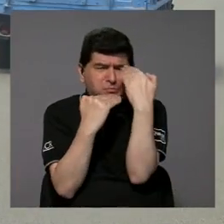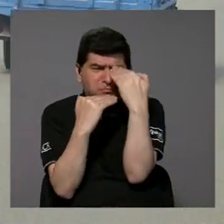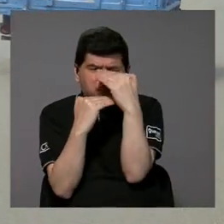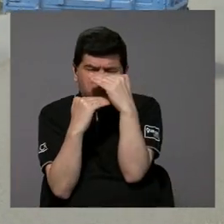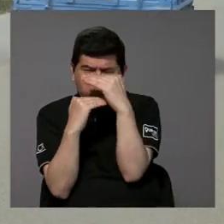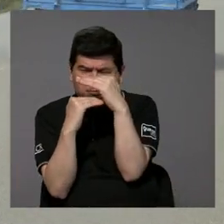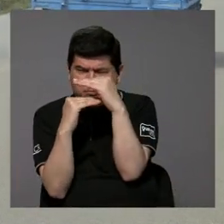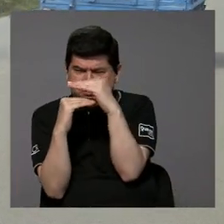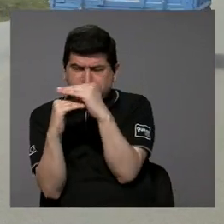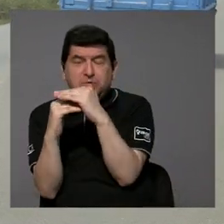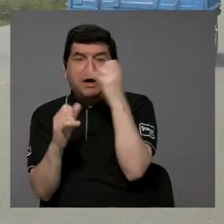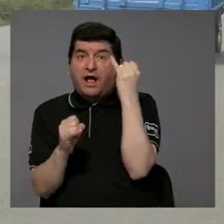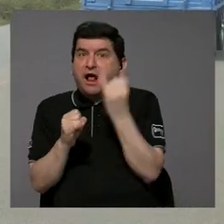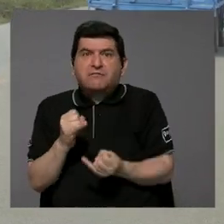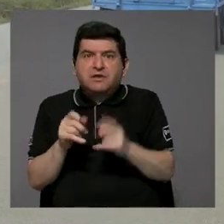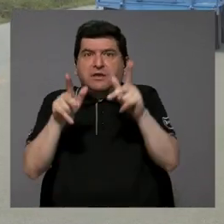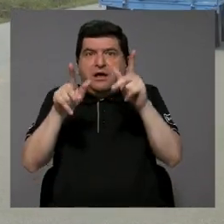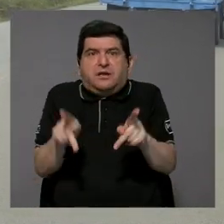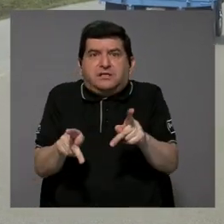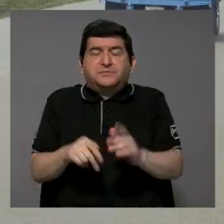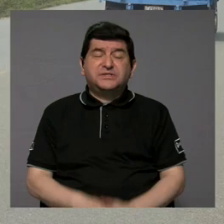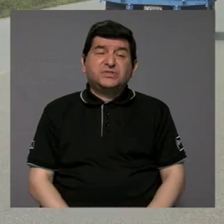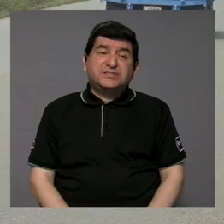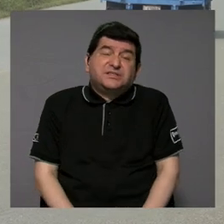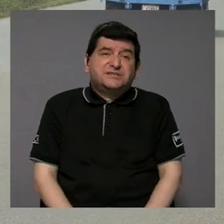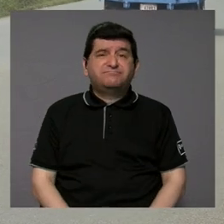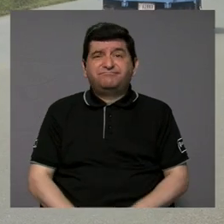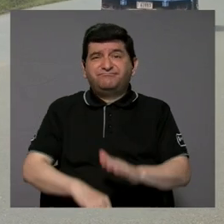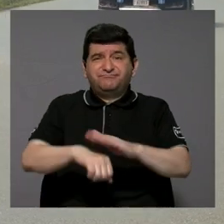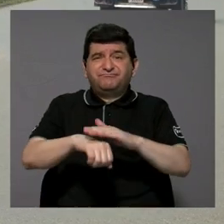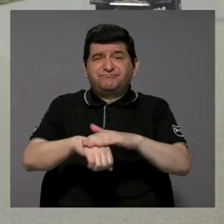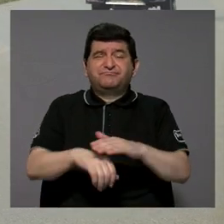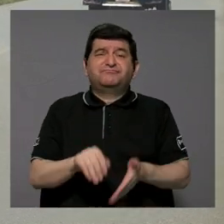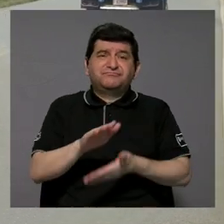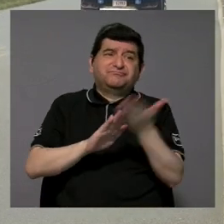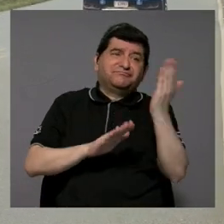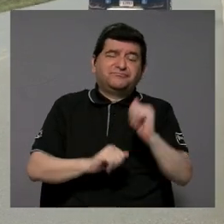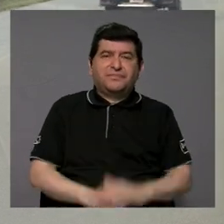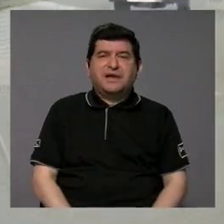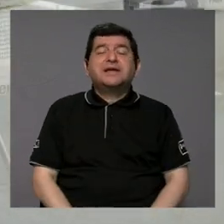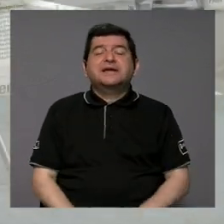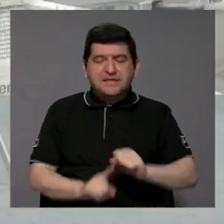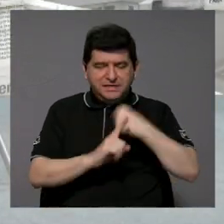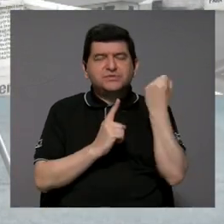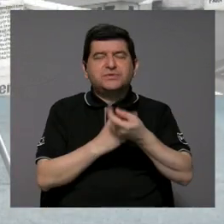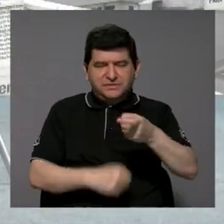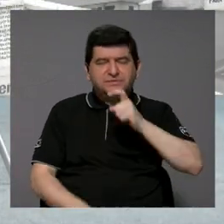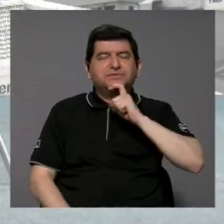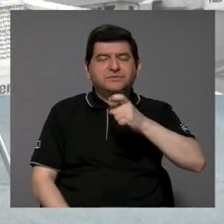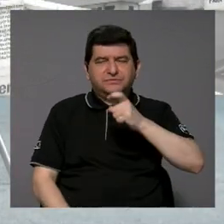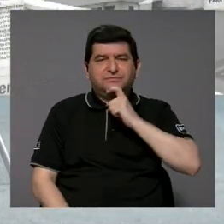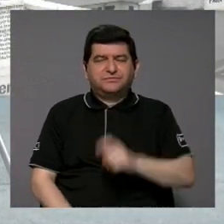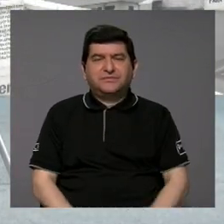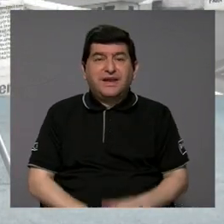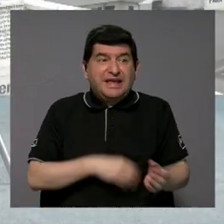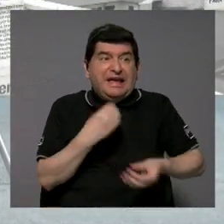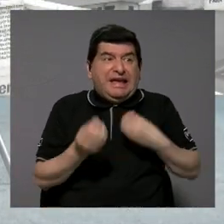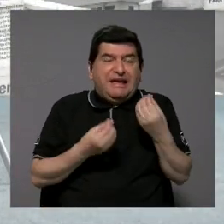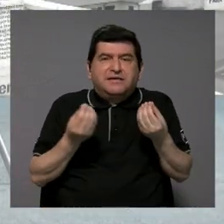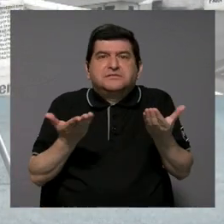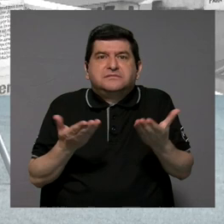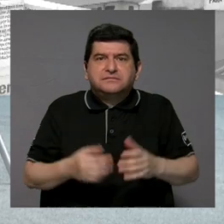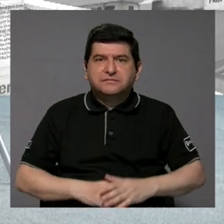a tal punto que finalmente la gente tiene que ceder. Exactamente, sí, como entre la espada y la pared. ¿Qué hacemos?